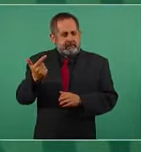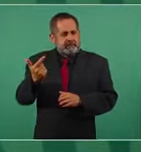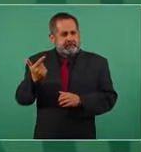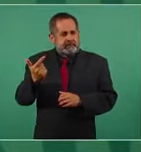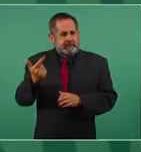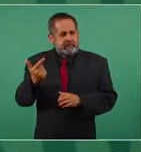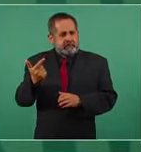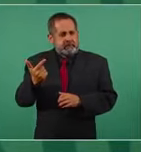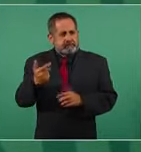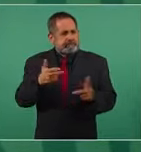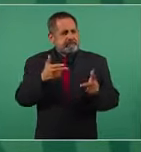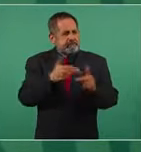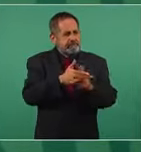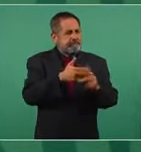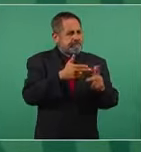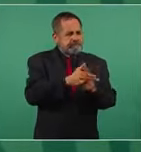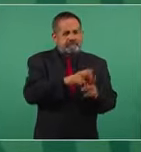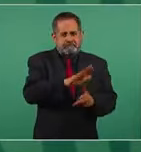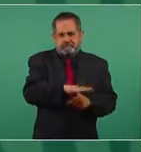homicidios.